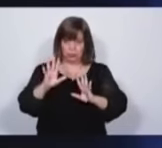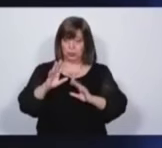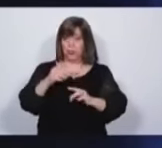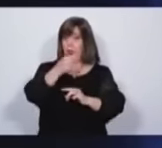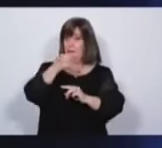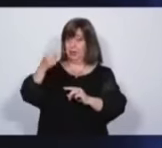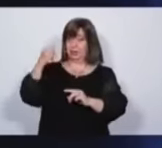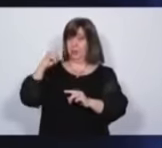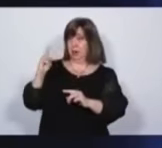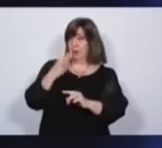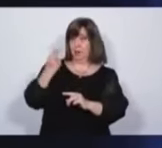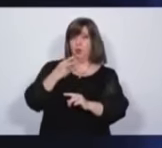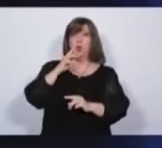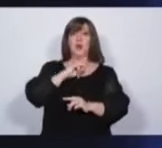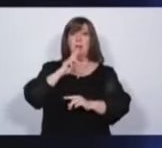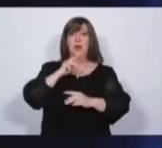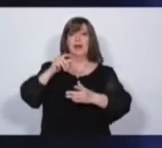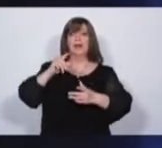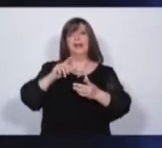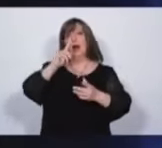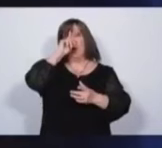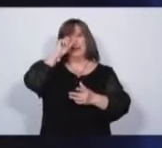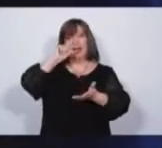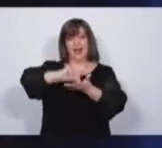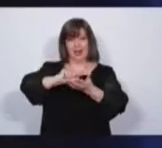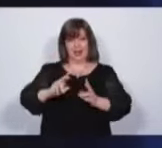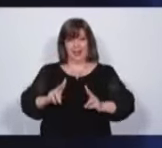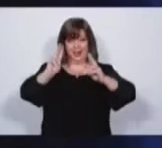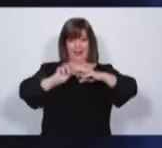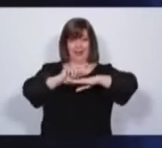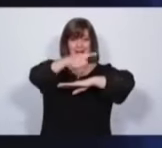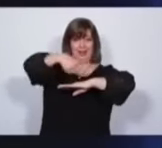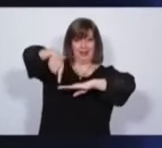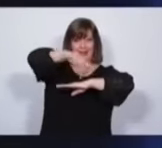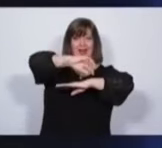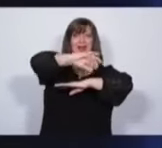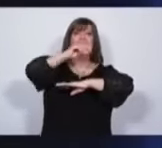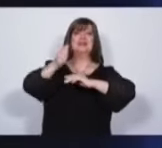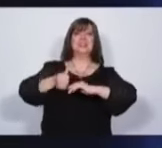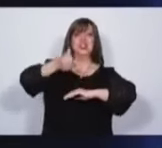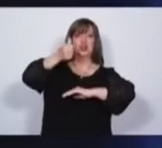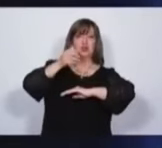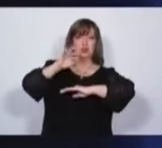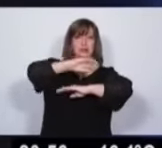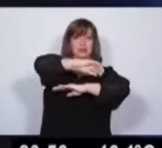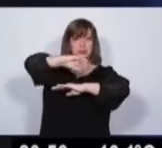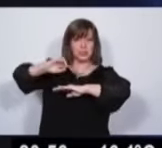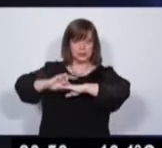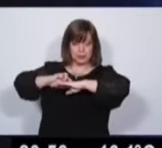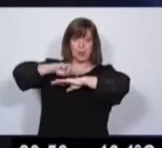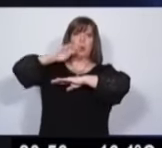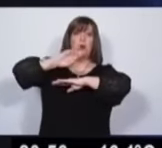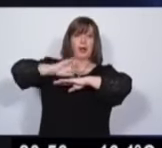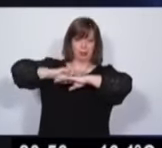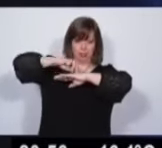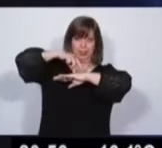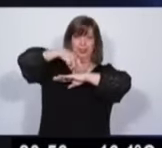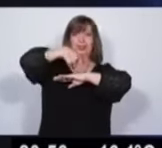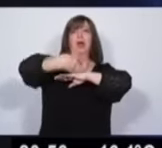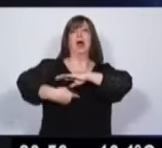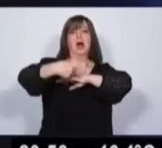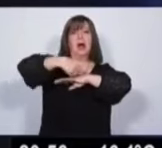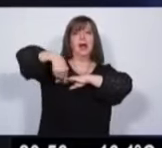semana murió una mujer porque cayó del hueco de un ascensor en el hospital central. ¿Y saben por qué lo menciono esto?